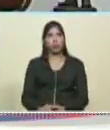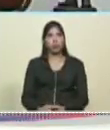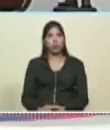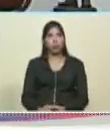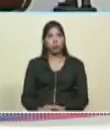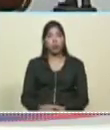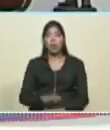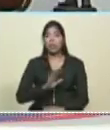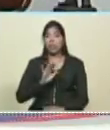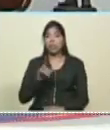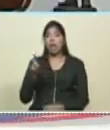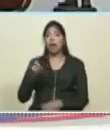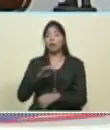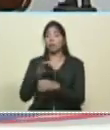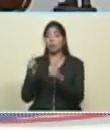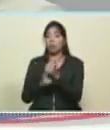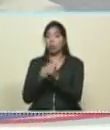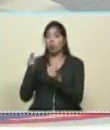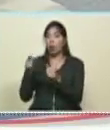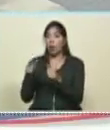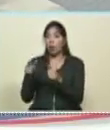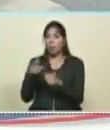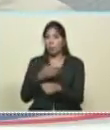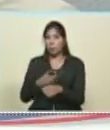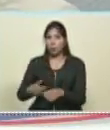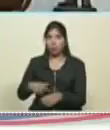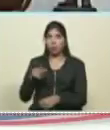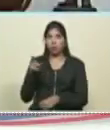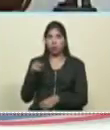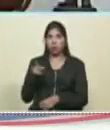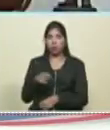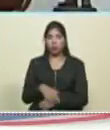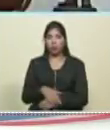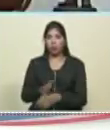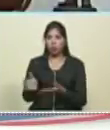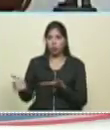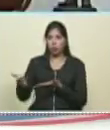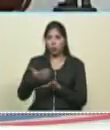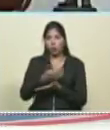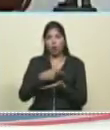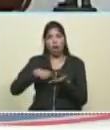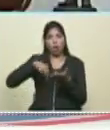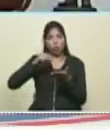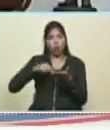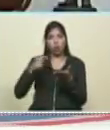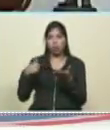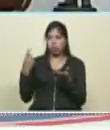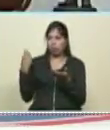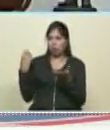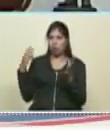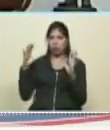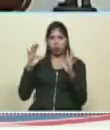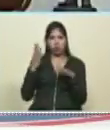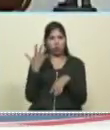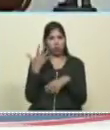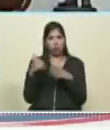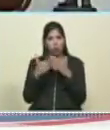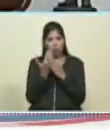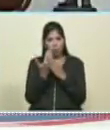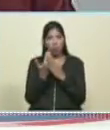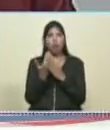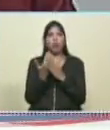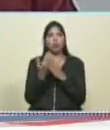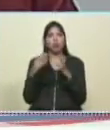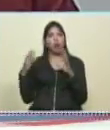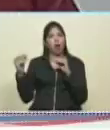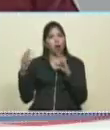recogido todos los acuerdos yo le pido ayer me esperó en el aeropuerto estuvimos hablando hasta las 5 de la mañana revisando